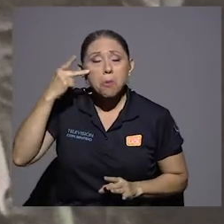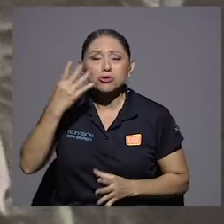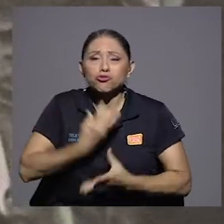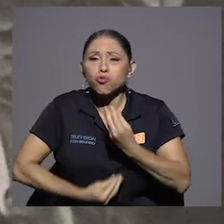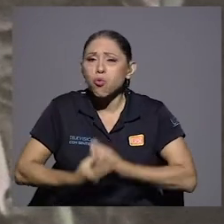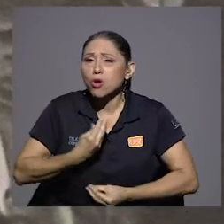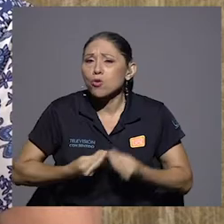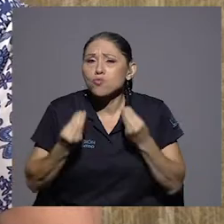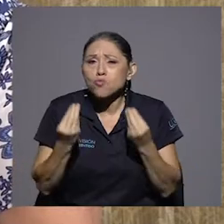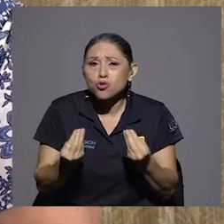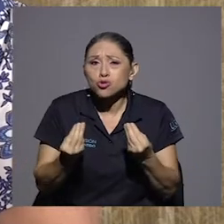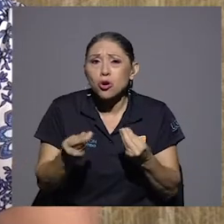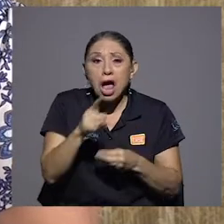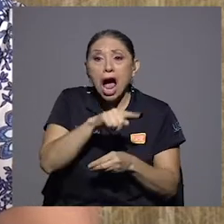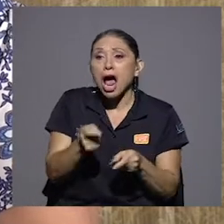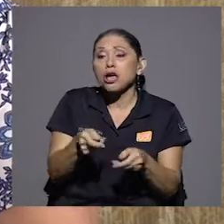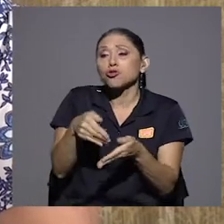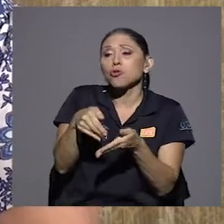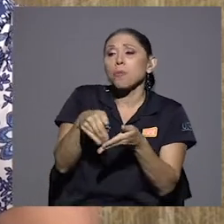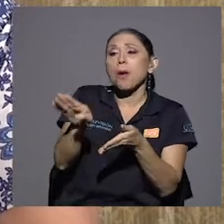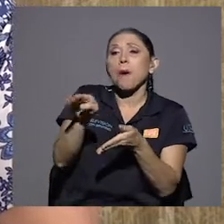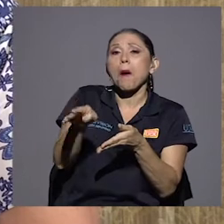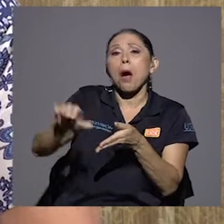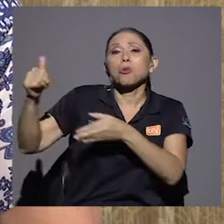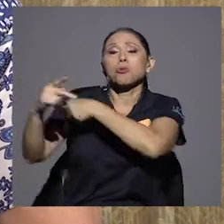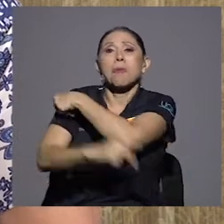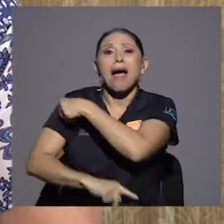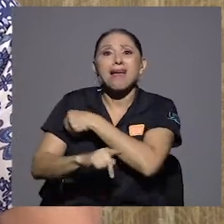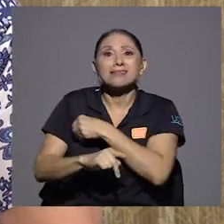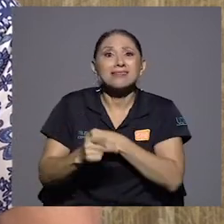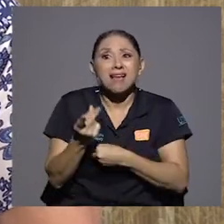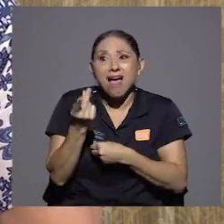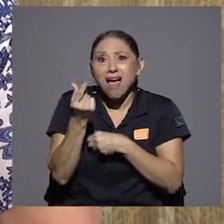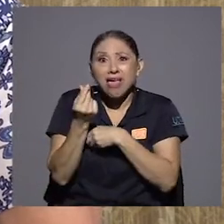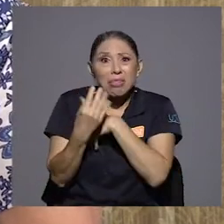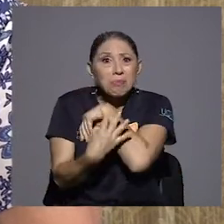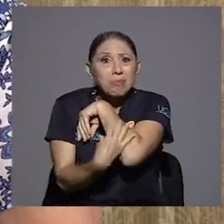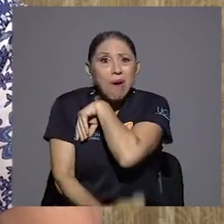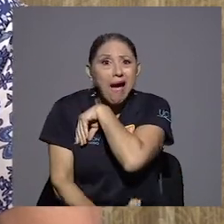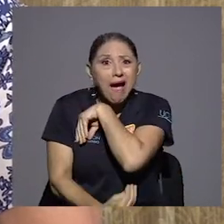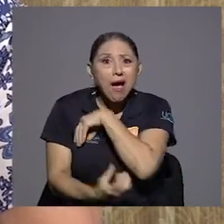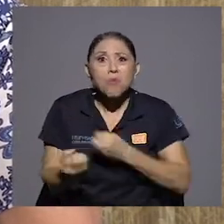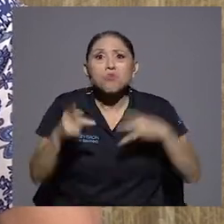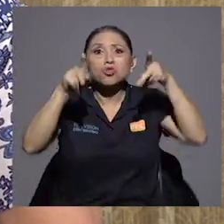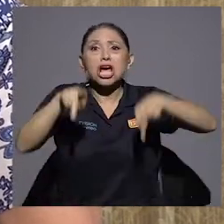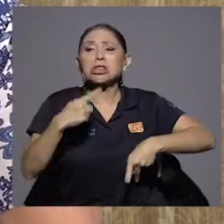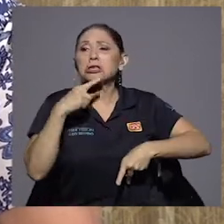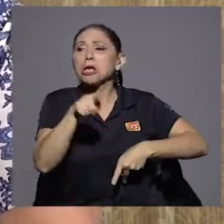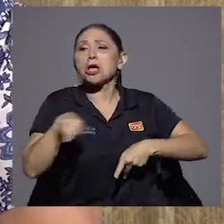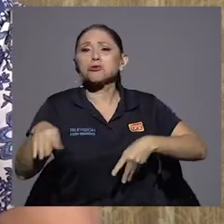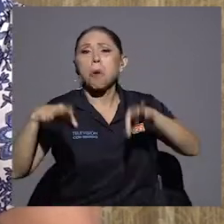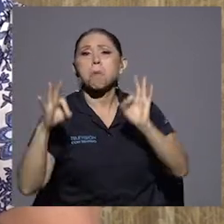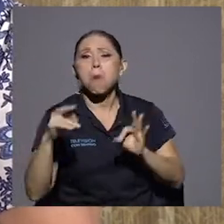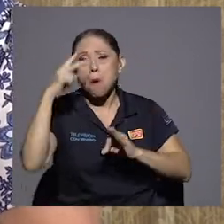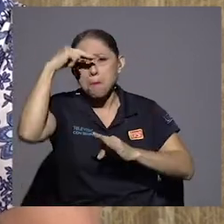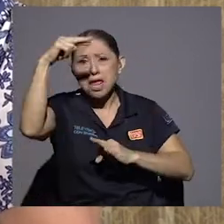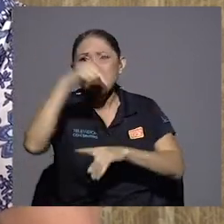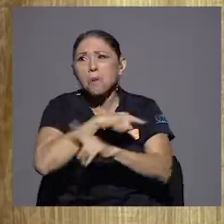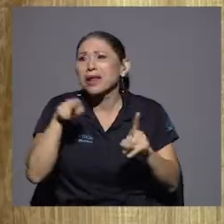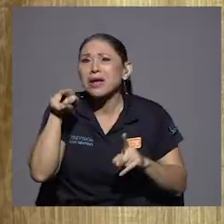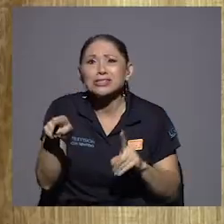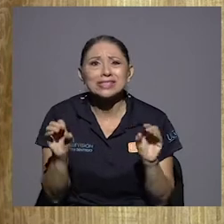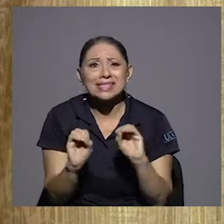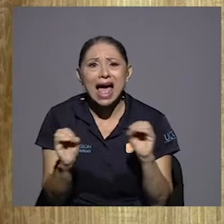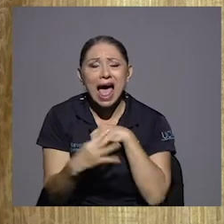Ellos se fueron al exilio sin un cinco, que mucha gente decía que vivía muy bien en México. No tenían nada. Y vean qué curioso esto, porque